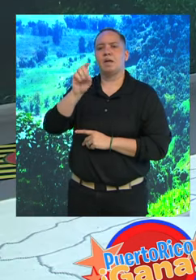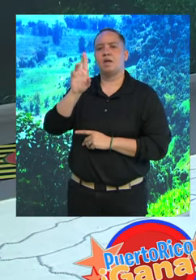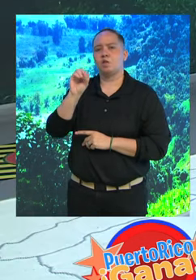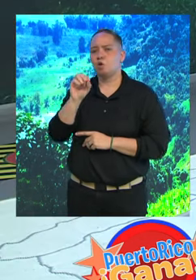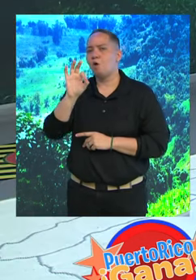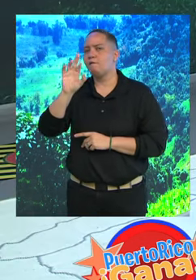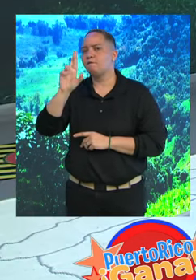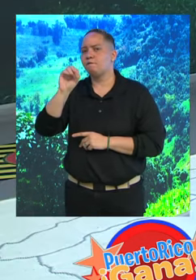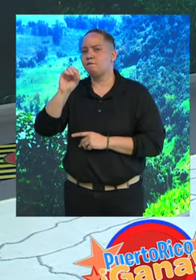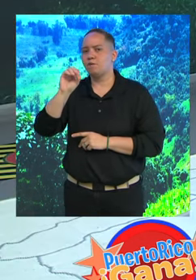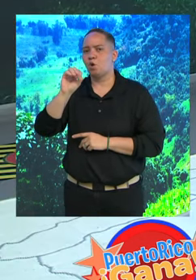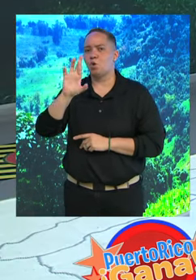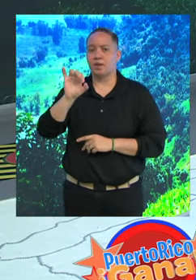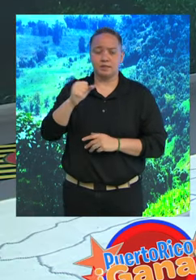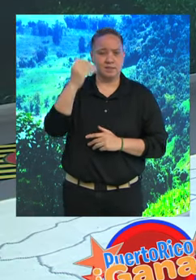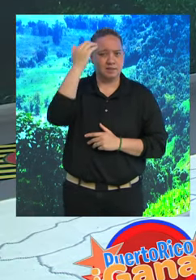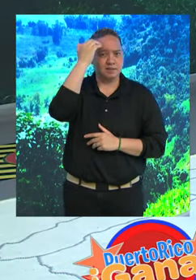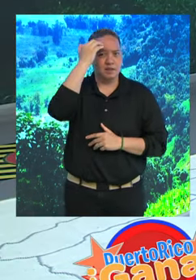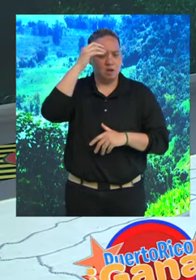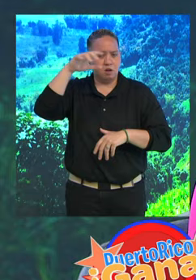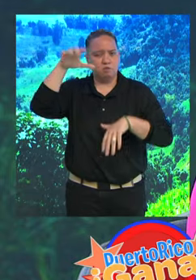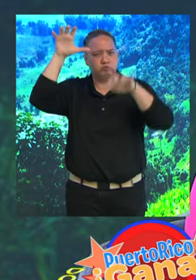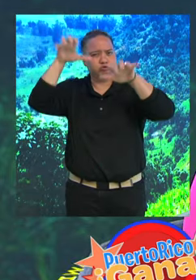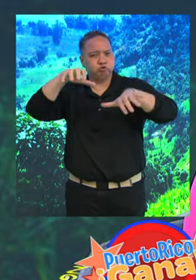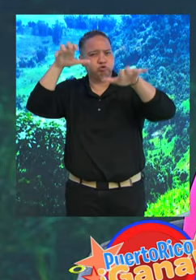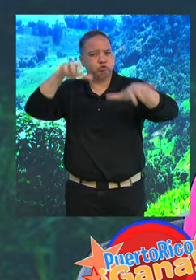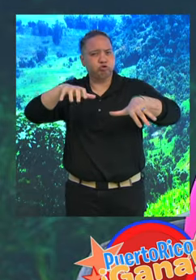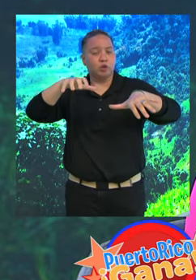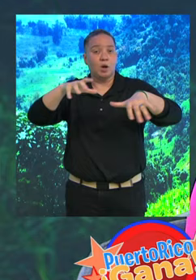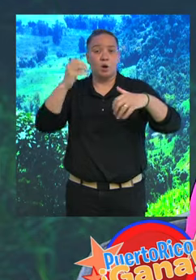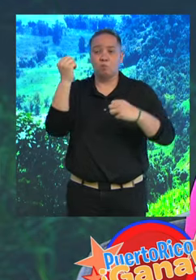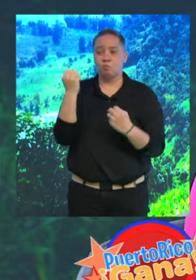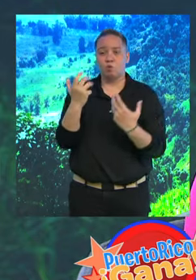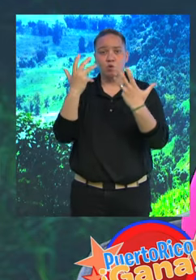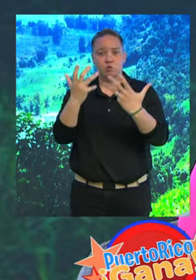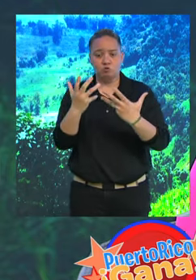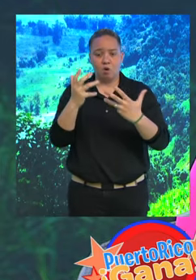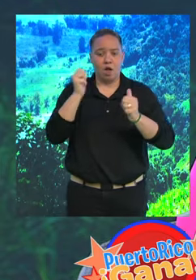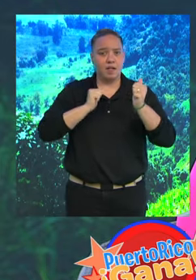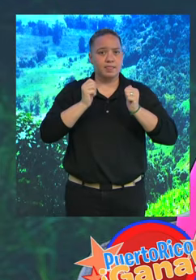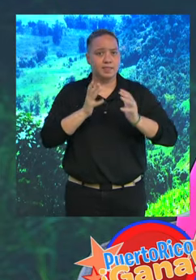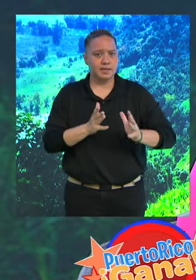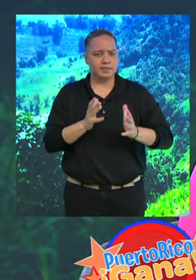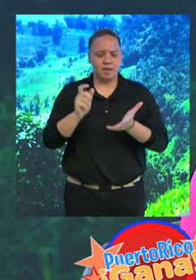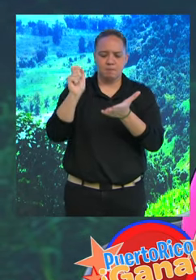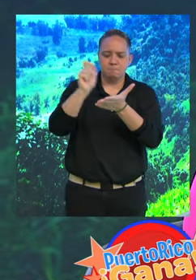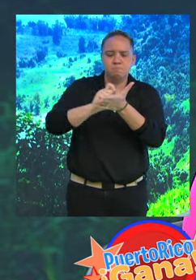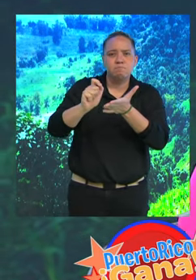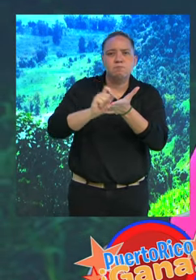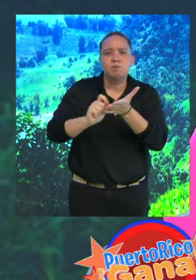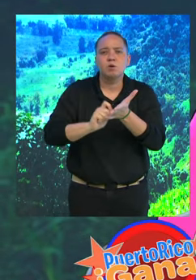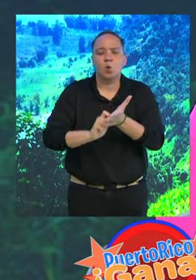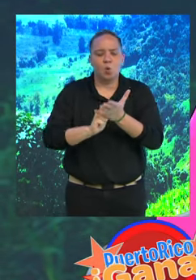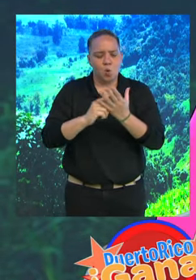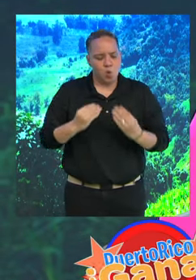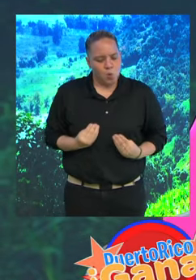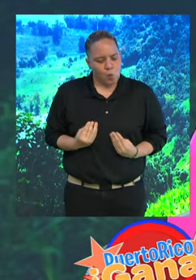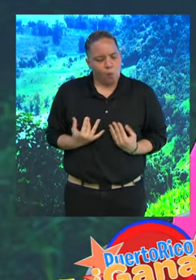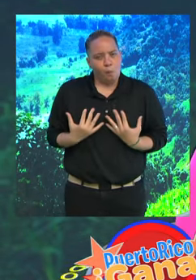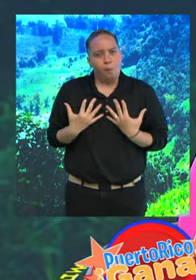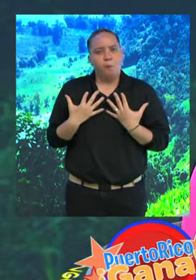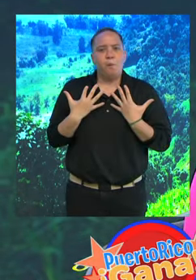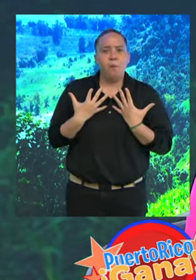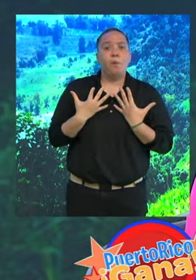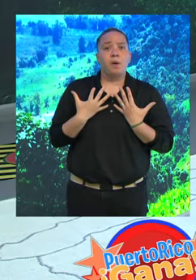nos conoce también el color en Chumbao, pero la cuna de grandes artistas. Claro. Donde Pedro Flores compuso y tuvo esa inspiración